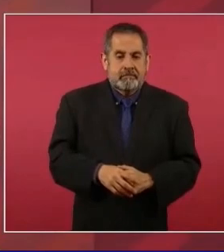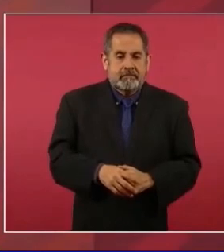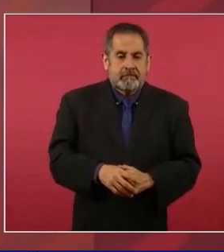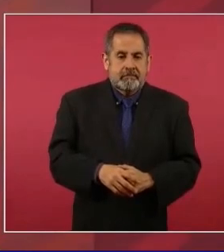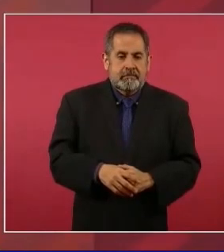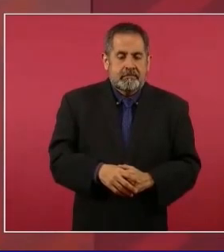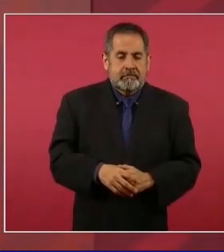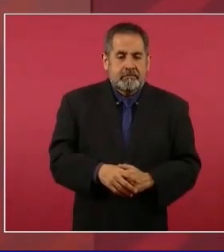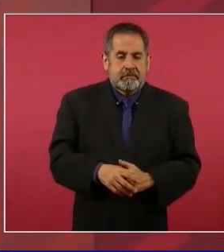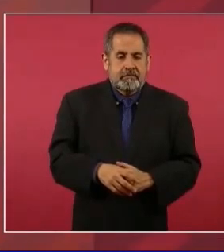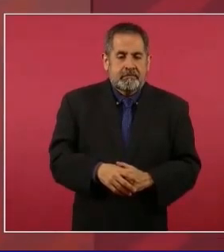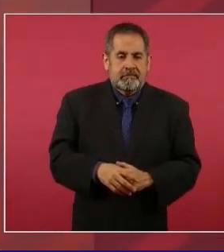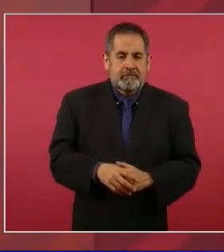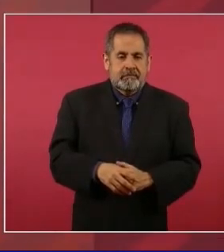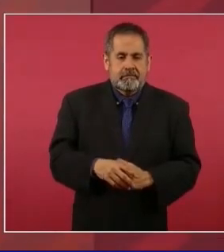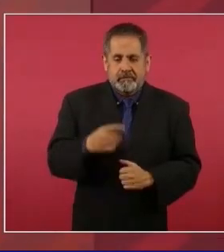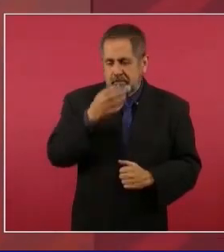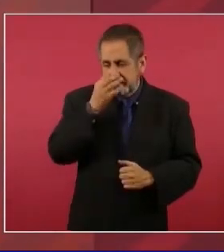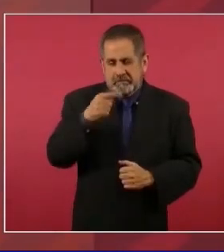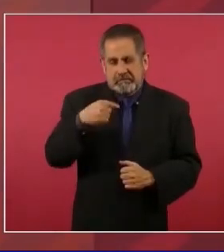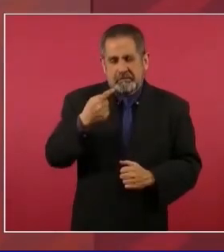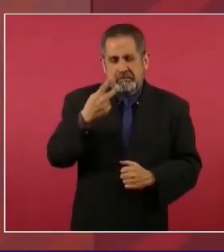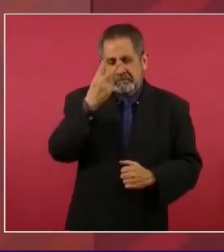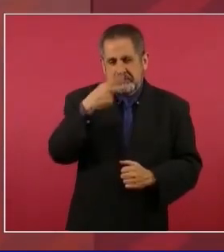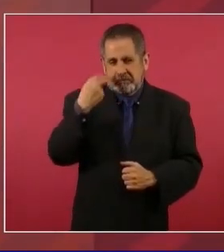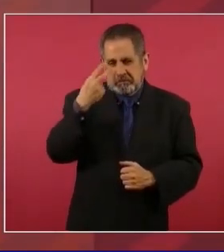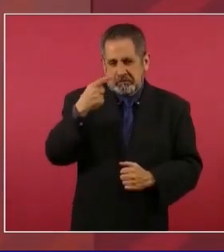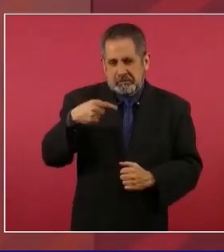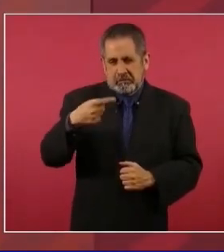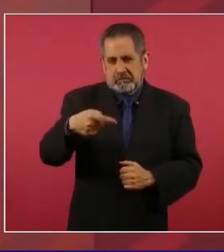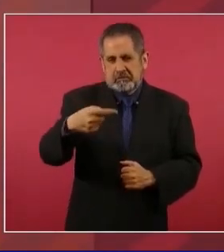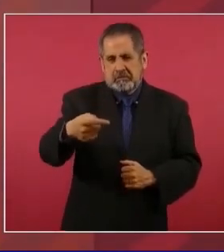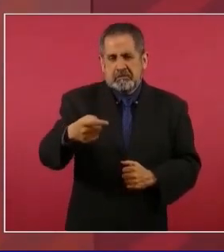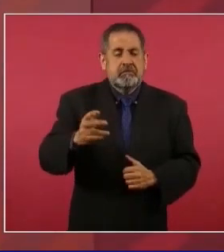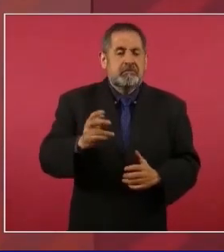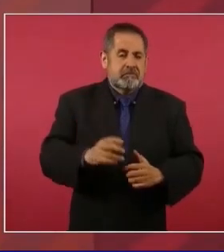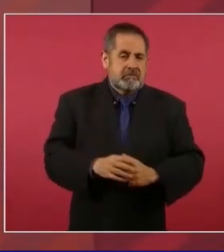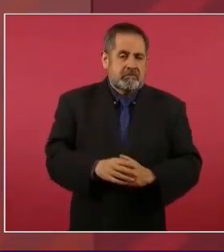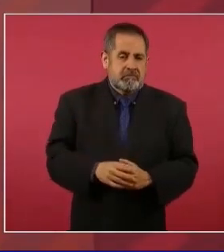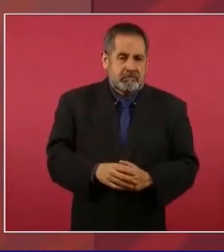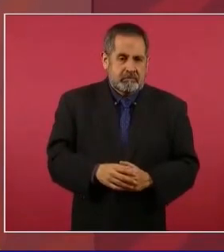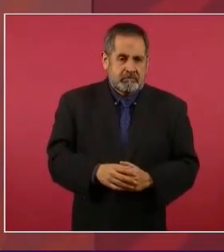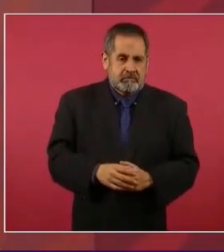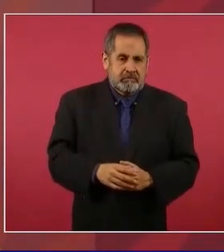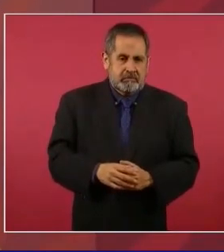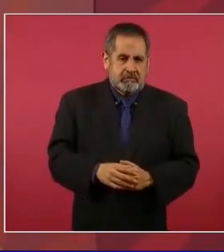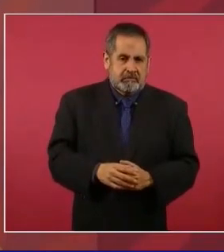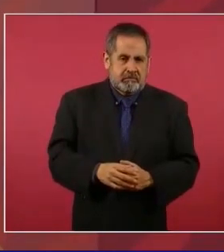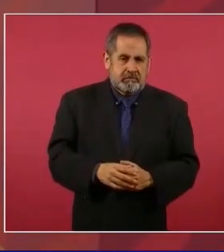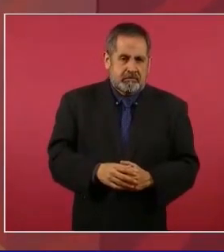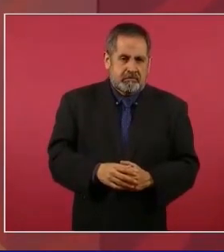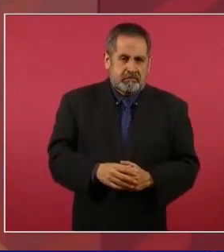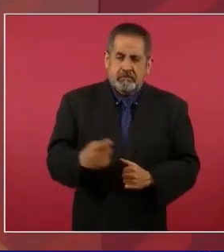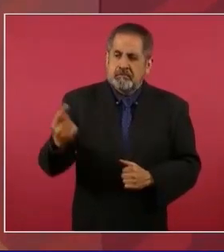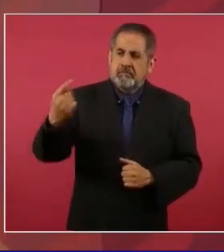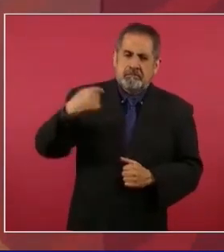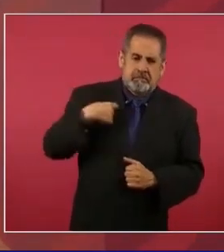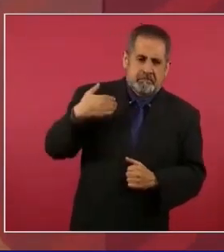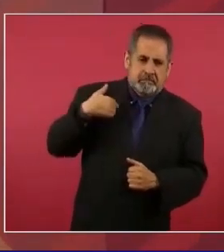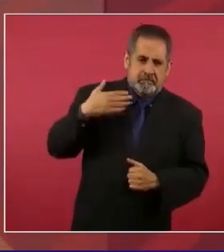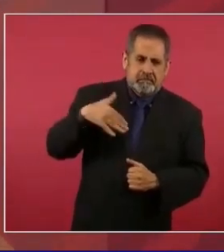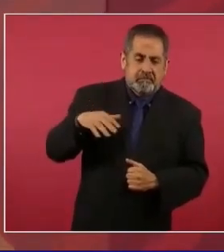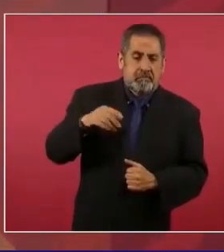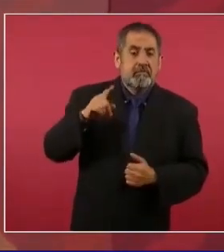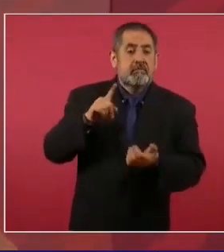Y como a las dos horas me van a buscar, que